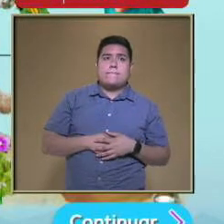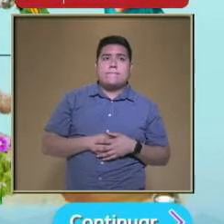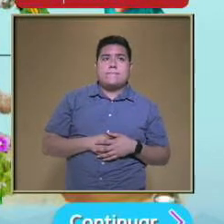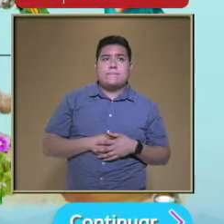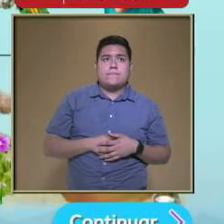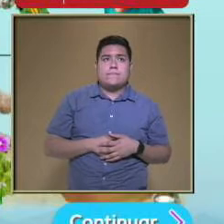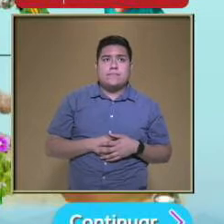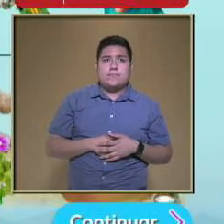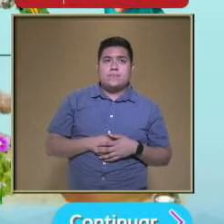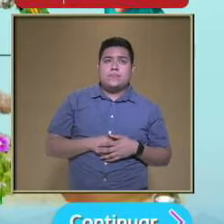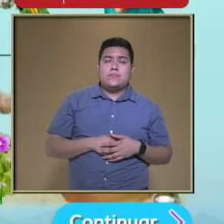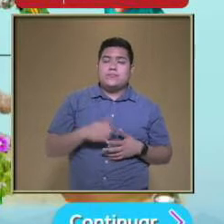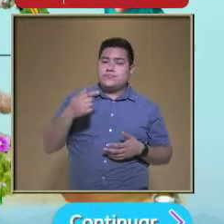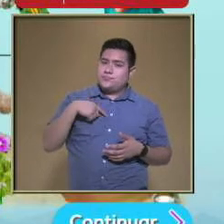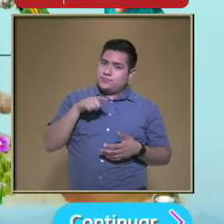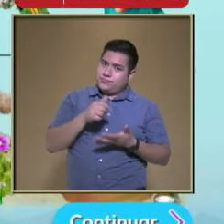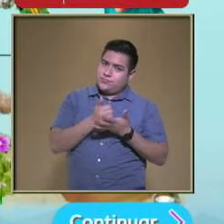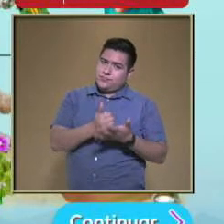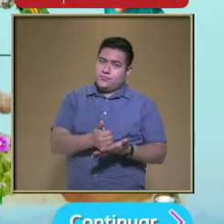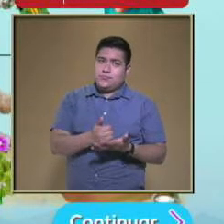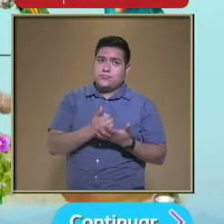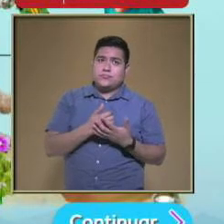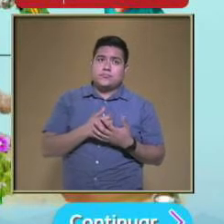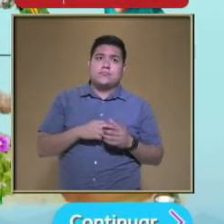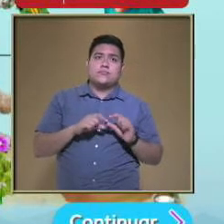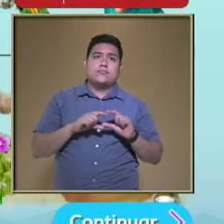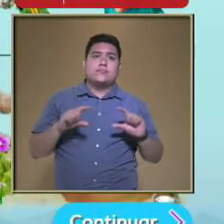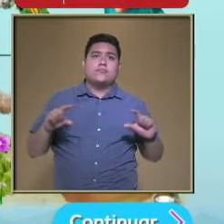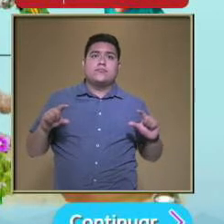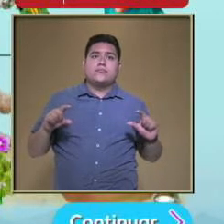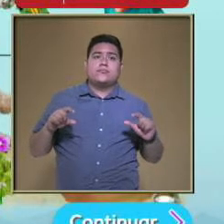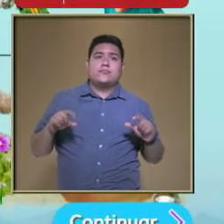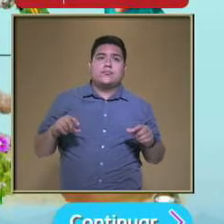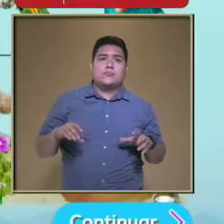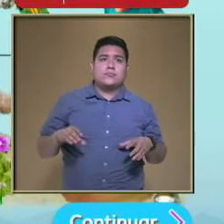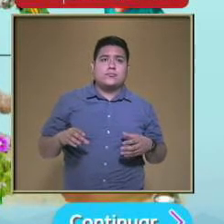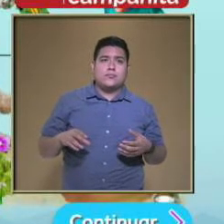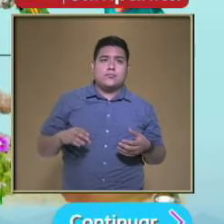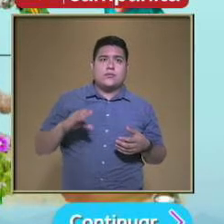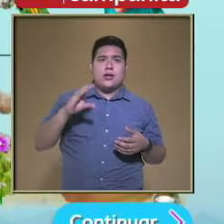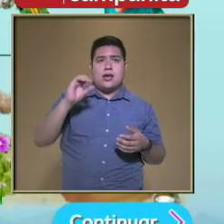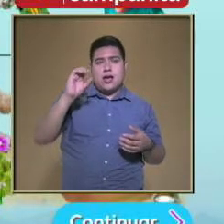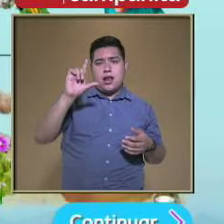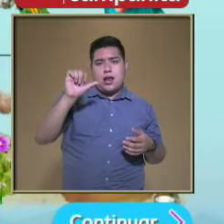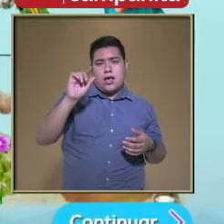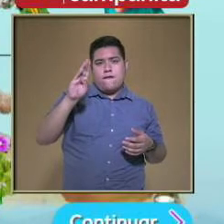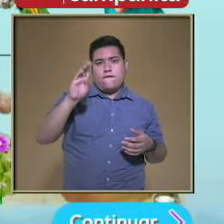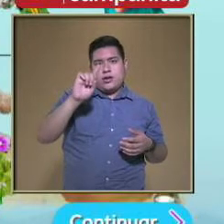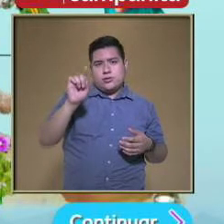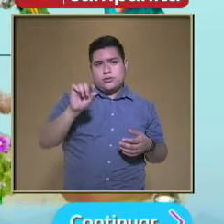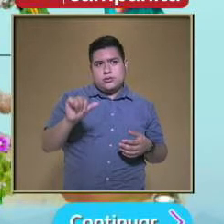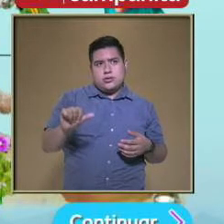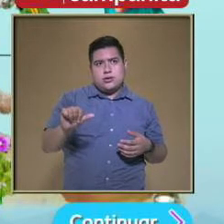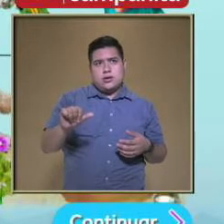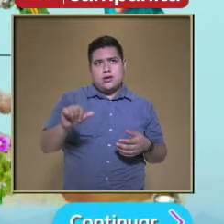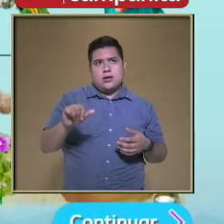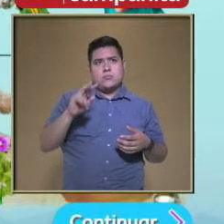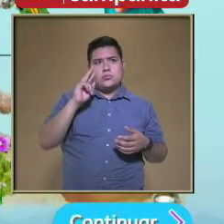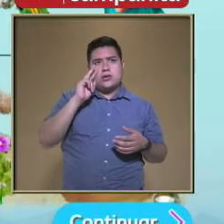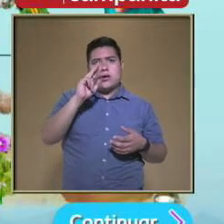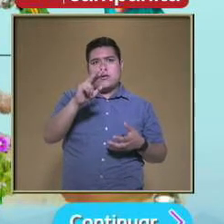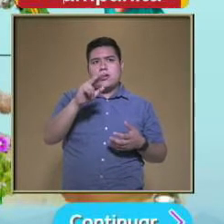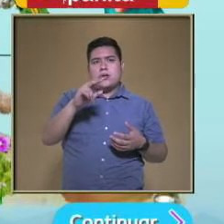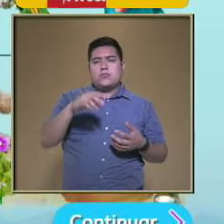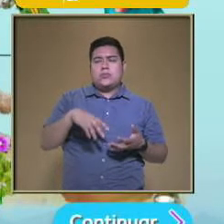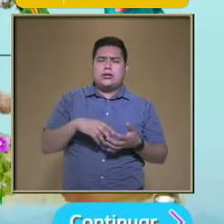Aquí te voy a ayudar Aquí abajo Se encuentran Las calabacitas Y los quelites Vamos a ver La calabacita Muy bien